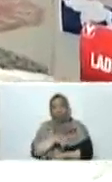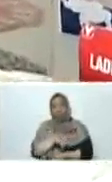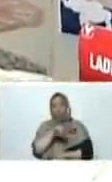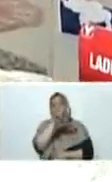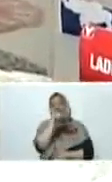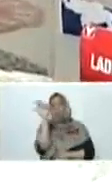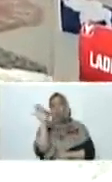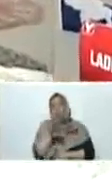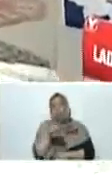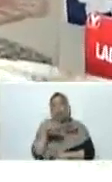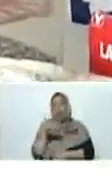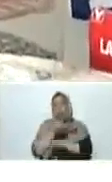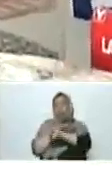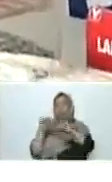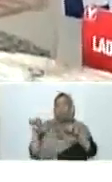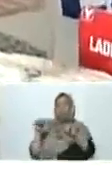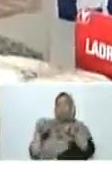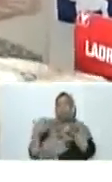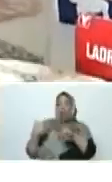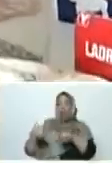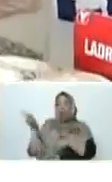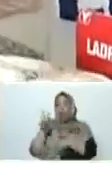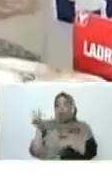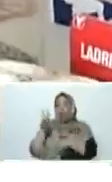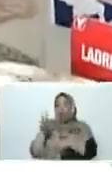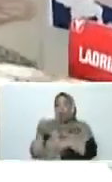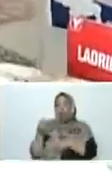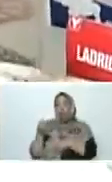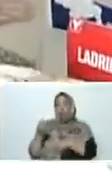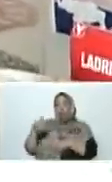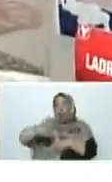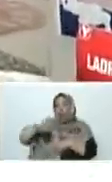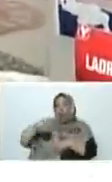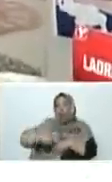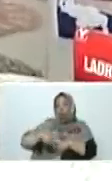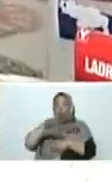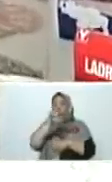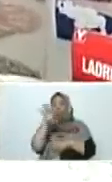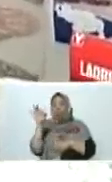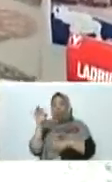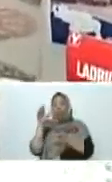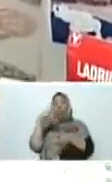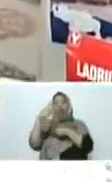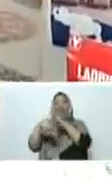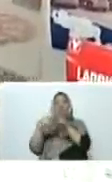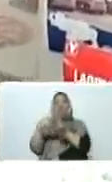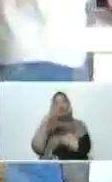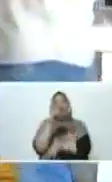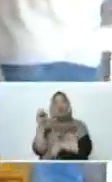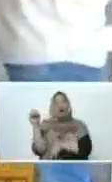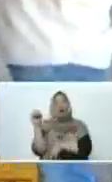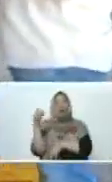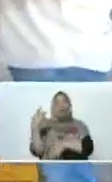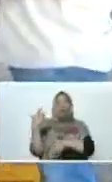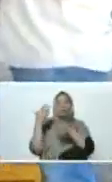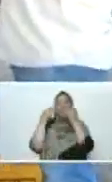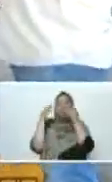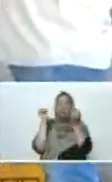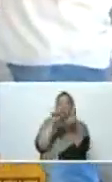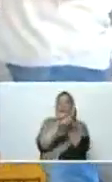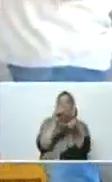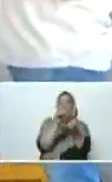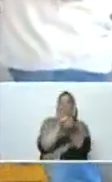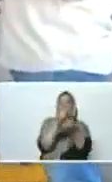% de la dolomita para la siderúrgica. La traemos del Palmar, a 100 kilómetros de Puerto Ordaz. Y la piedra caliza, de